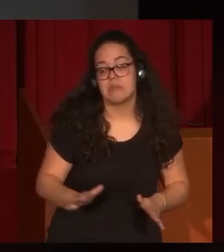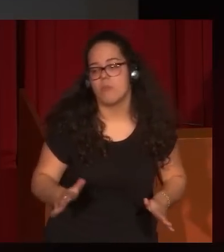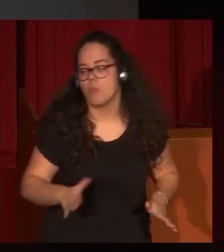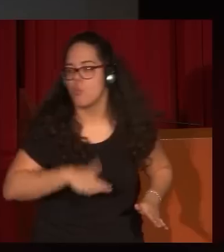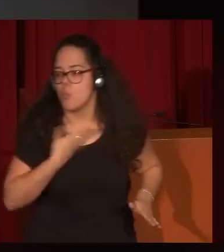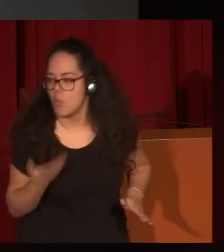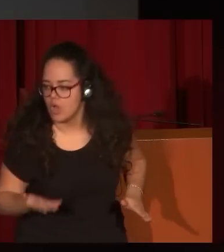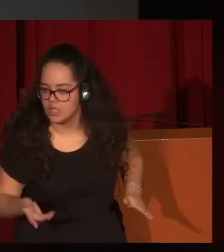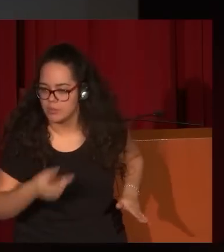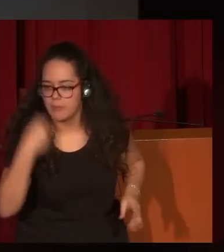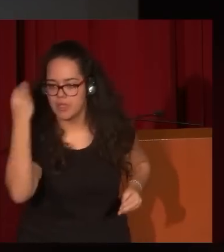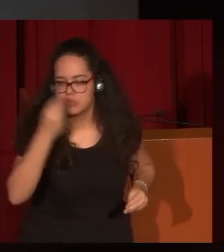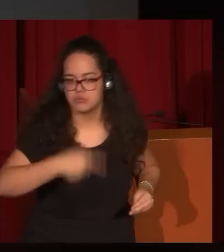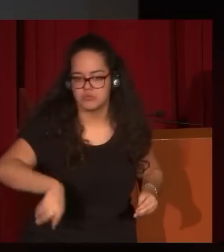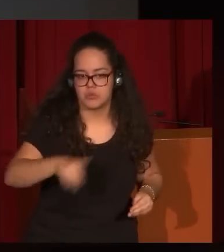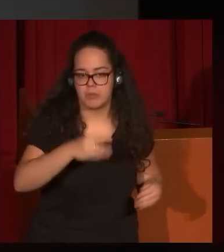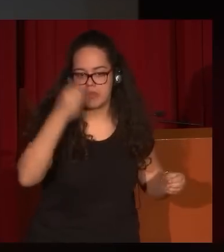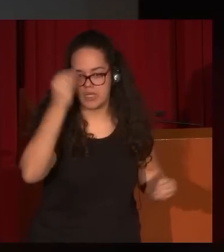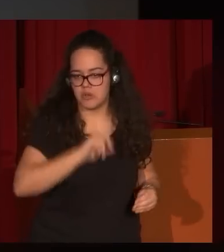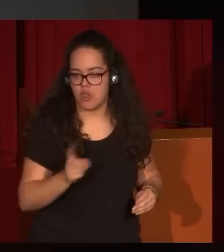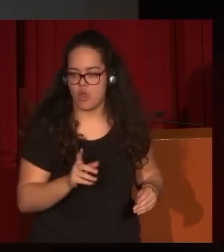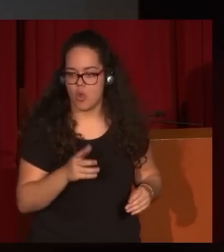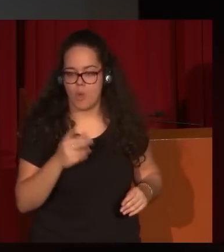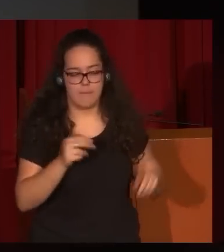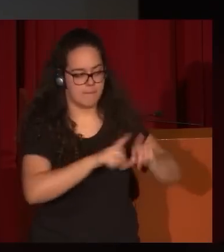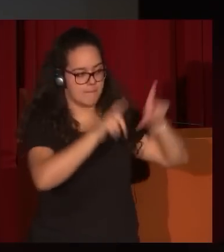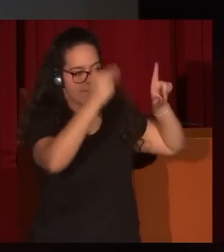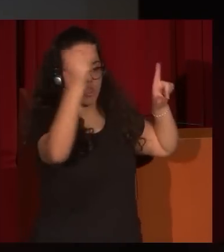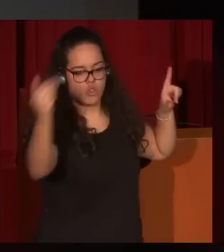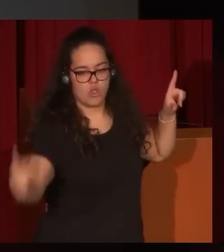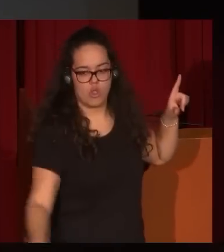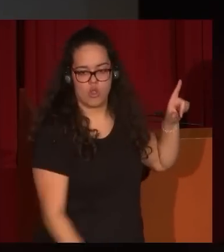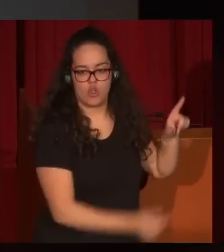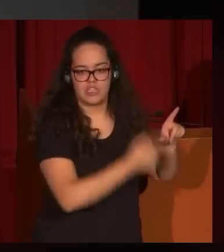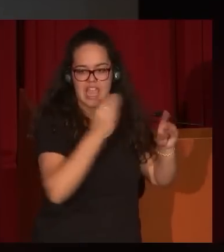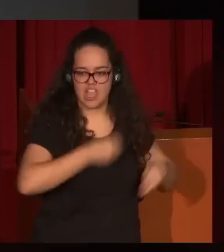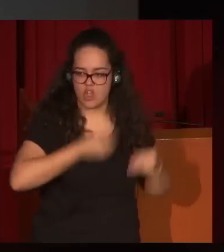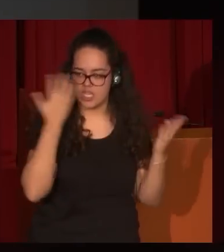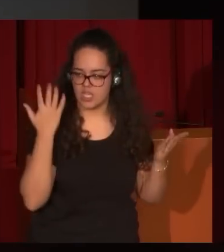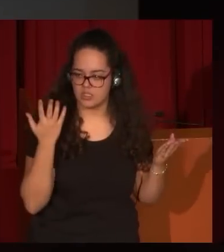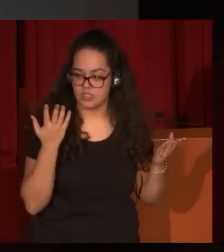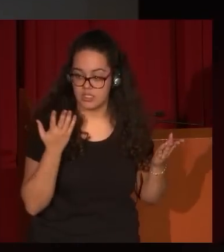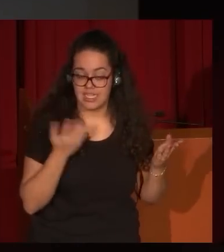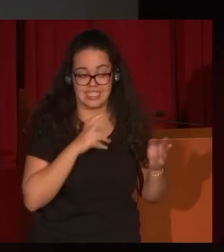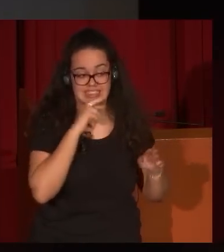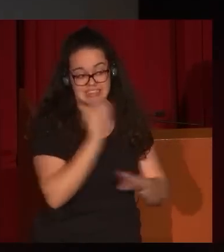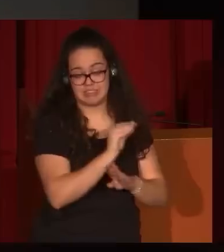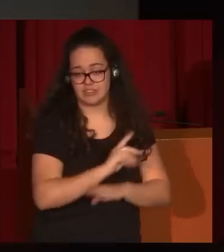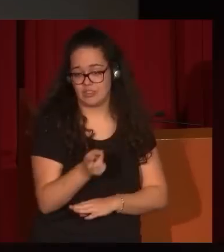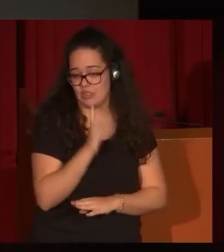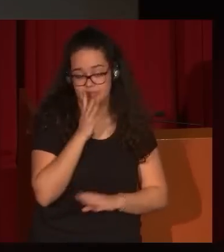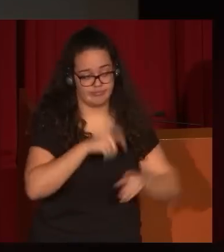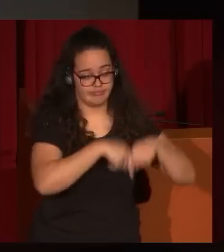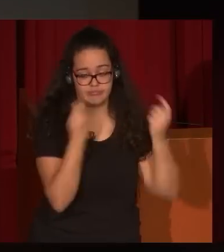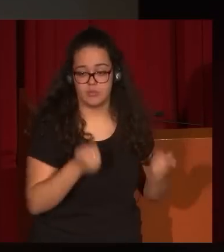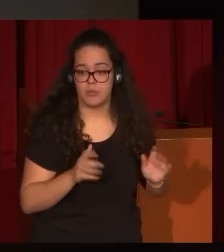algunos de ustedes no se lo hubiera ocurrido nunca, que fue un pintor mural de alegorías. No se conservan las pinturas, como les digo, se destruyeron,